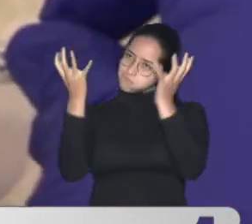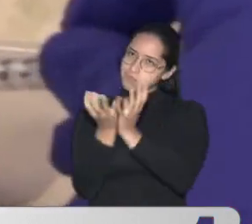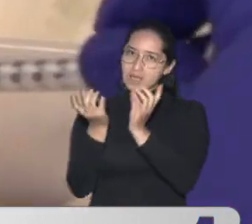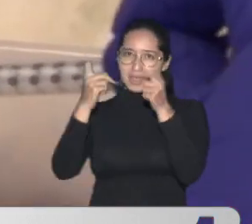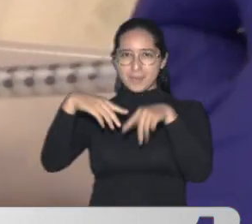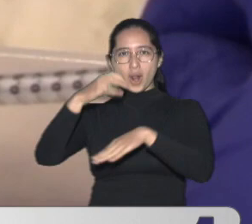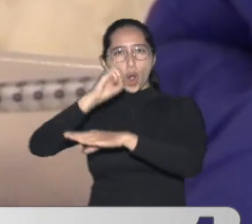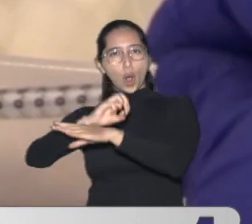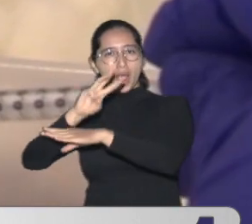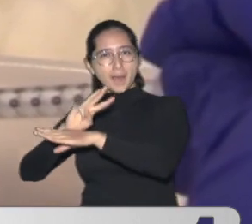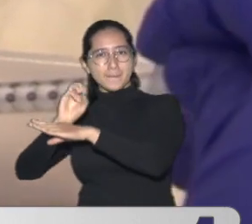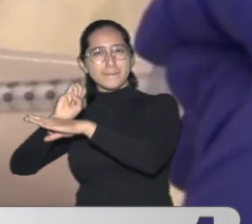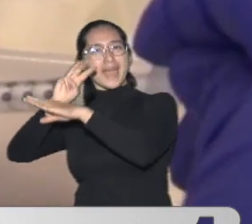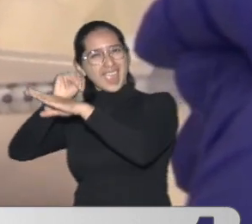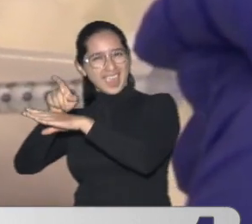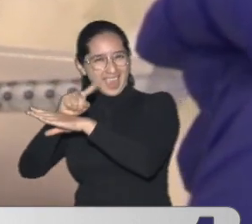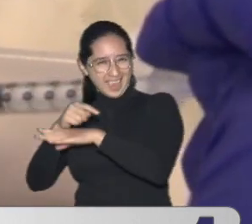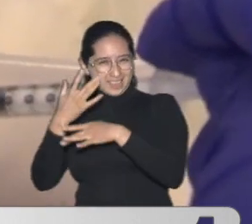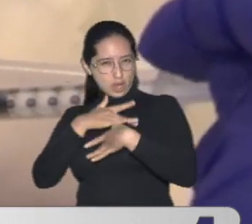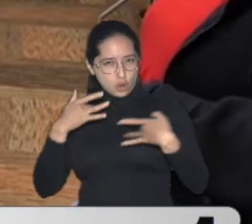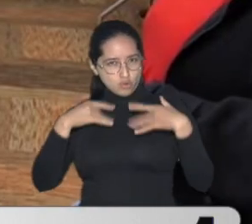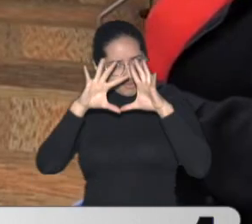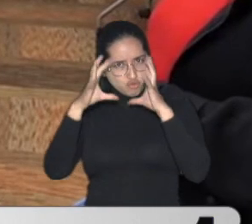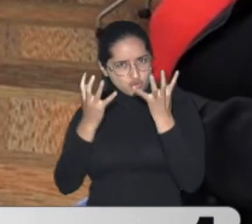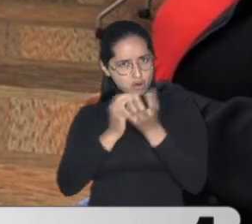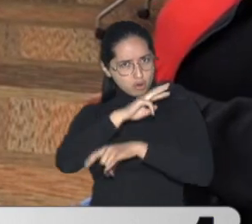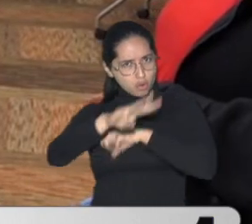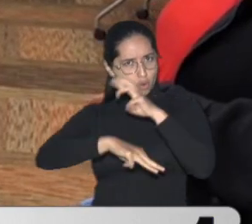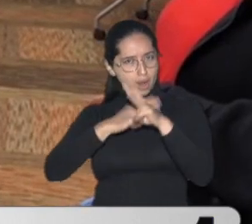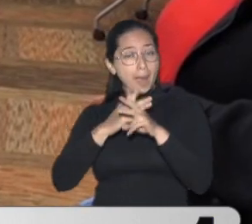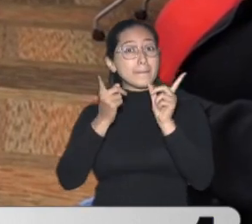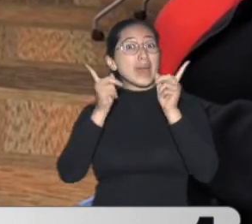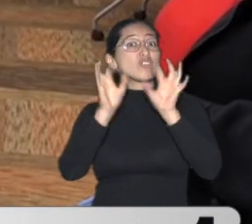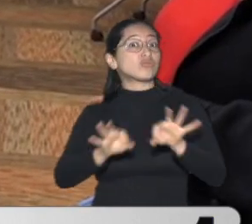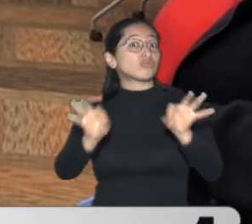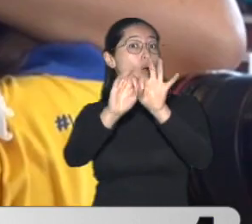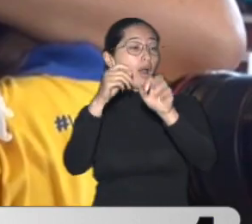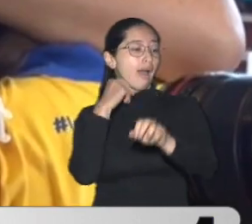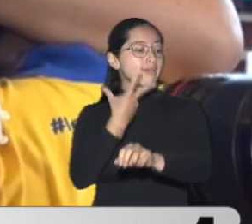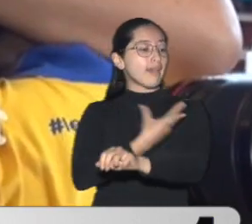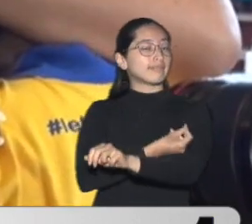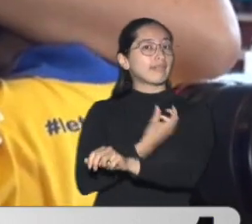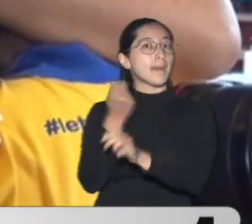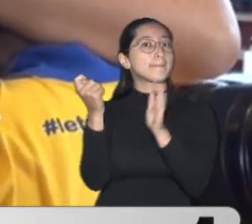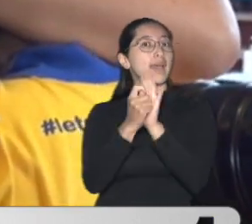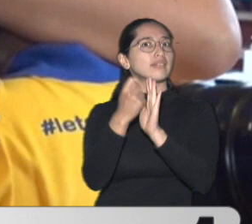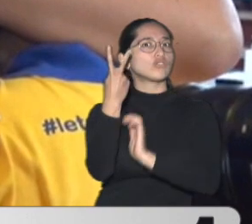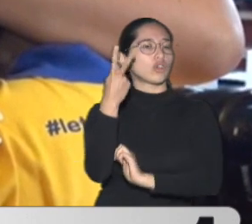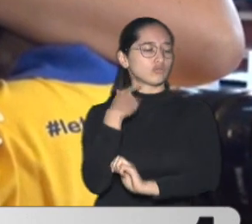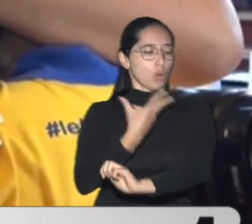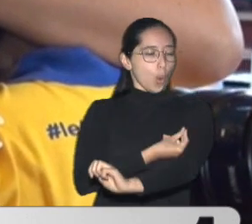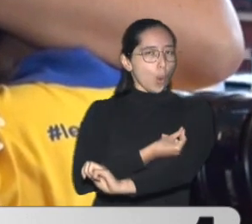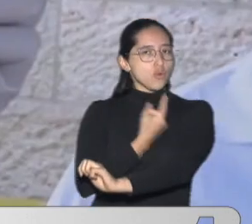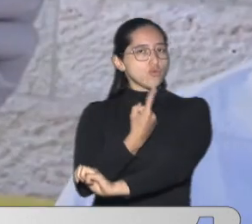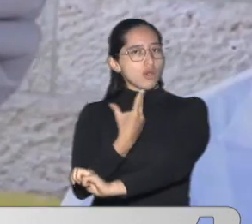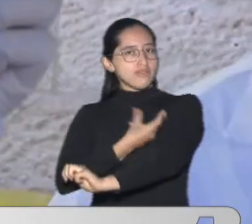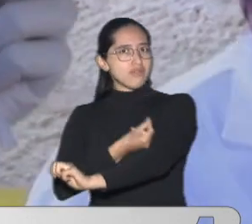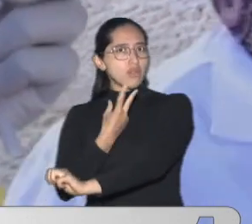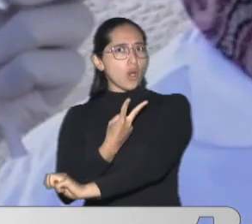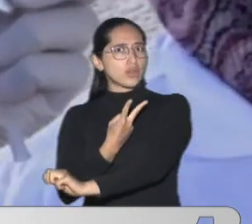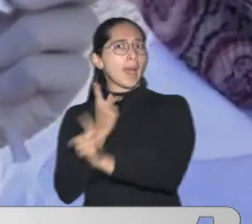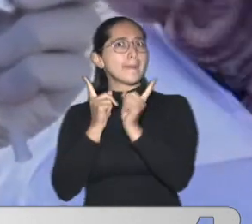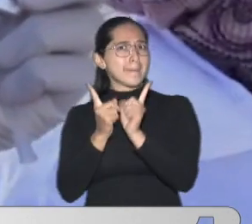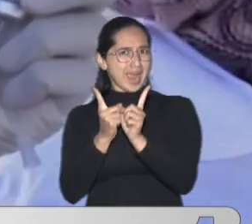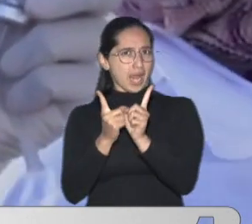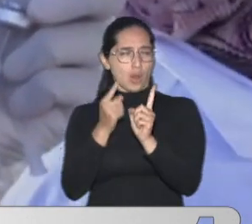En la mayoría De los casos Son necesarias Dos dosis De una misma vacuna Para estar plenamente Inmunizado Por lo que la cifra No significa